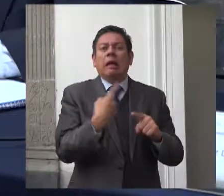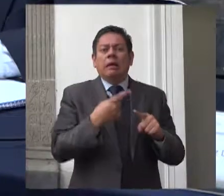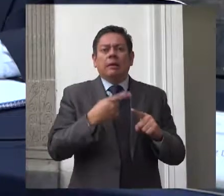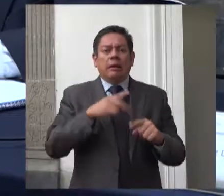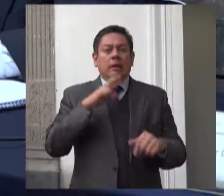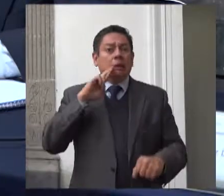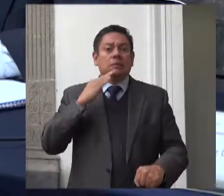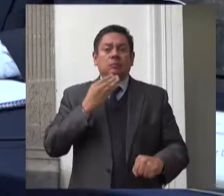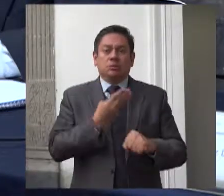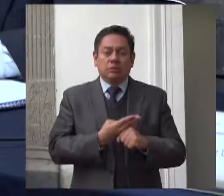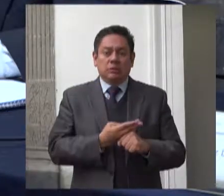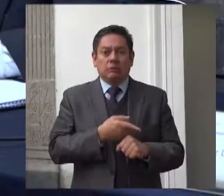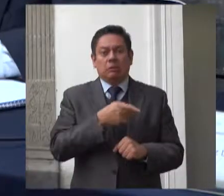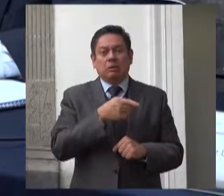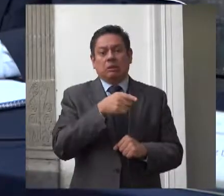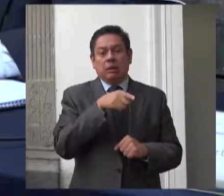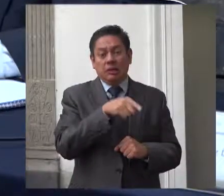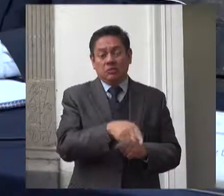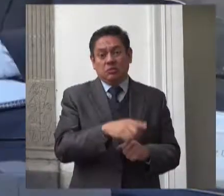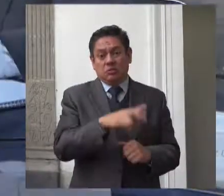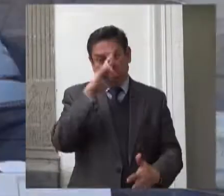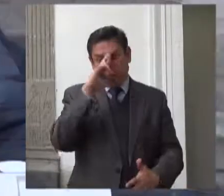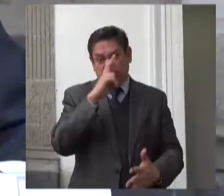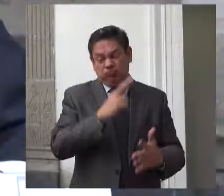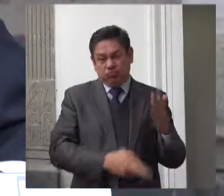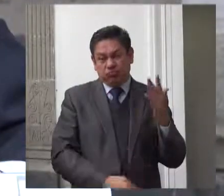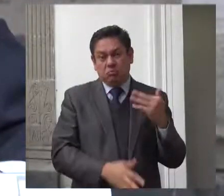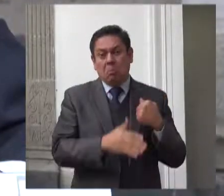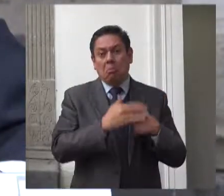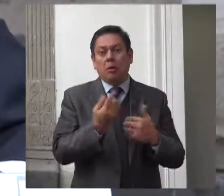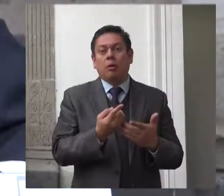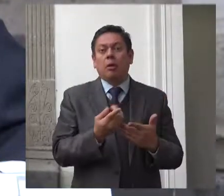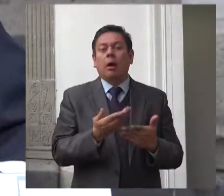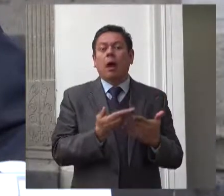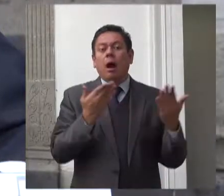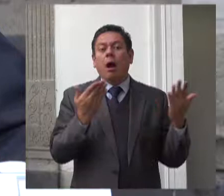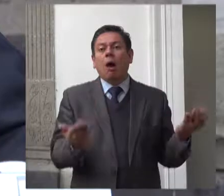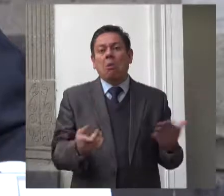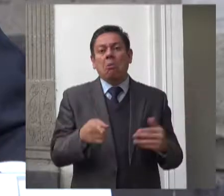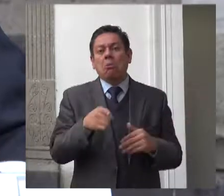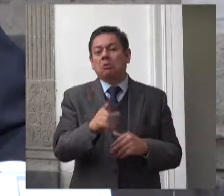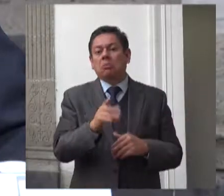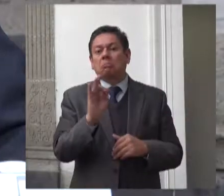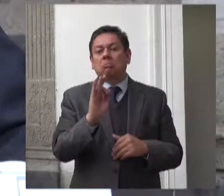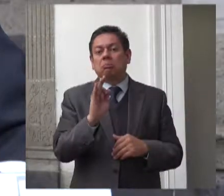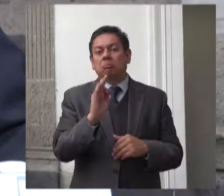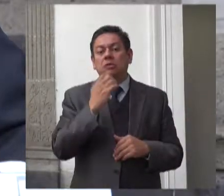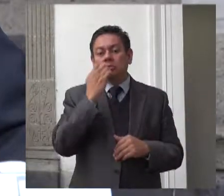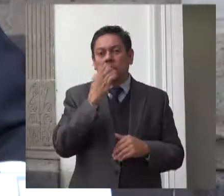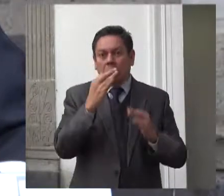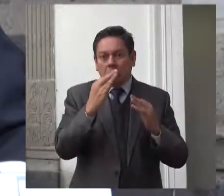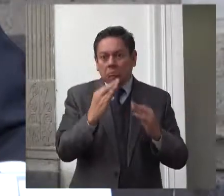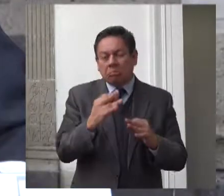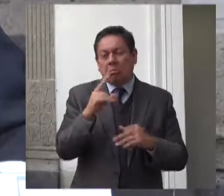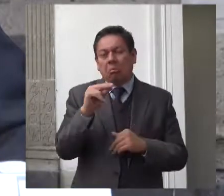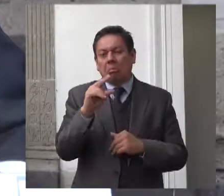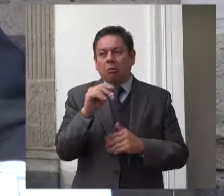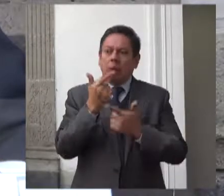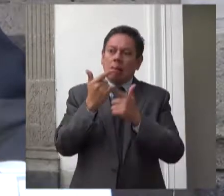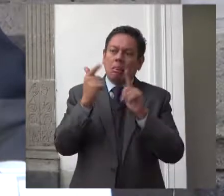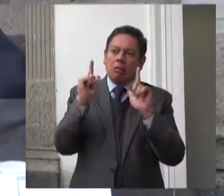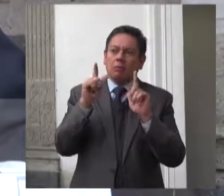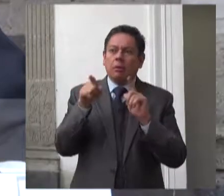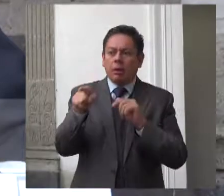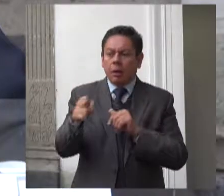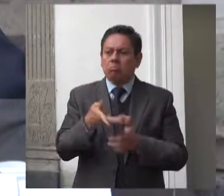recibir cuidados en un lugar que propicie su desarrollo integral. Cuarto, el recorte